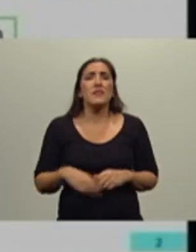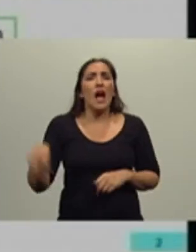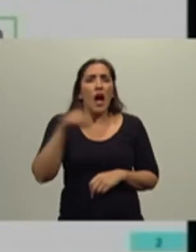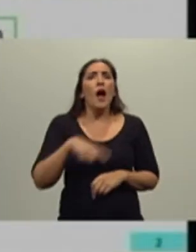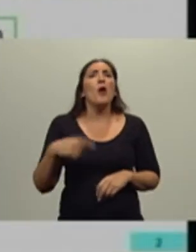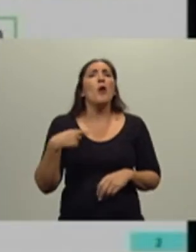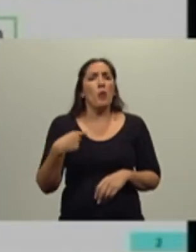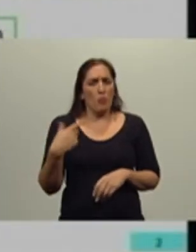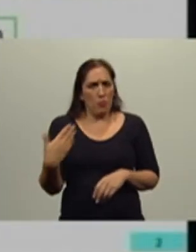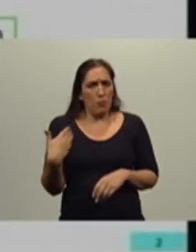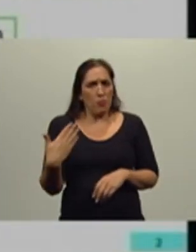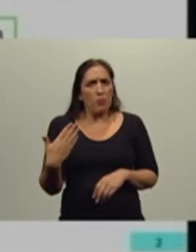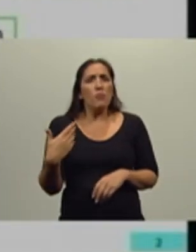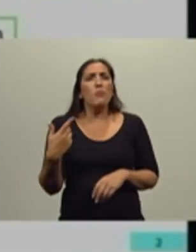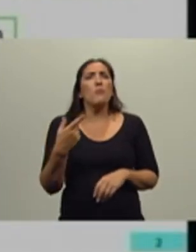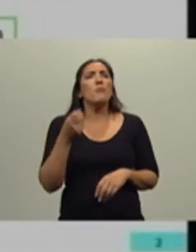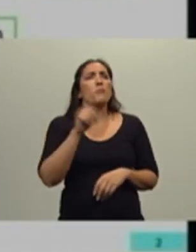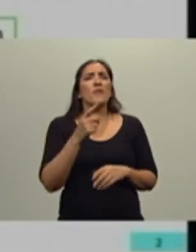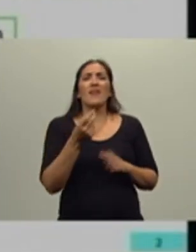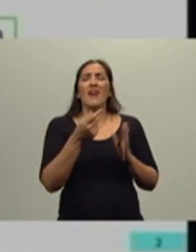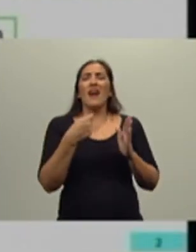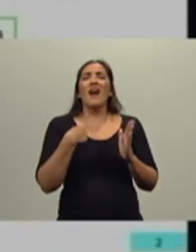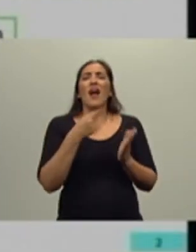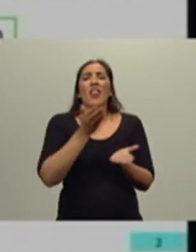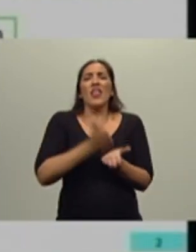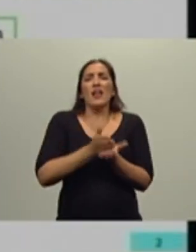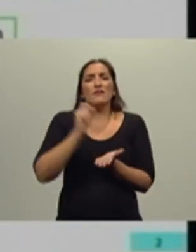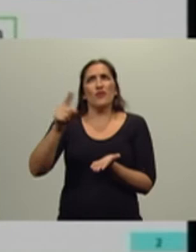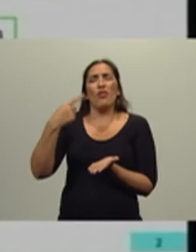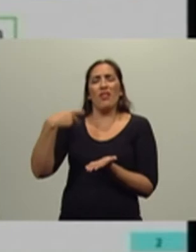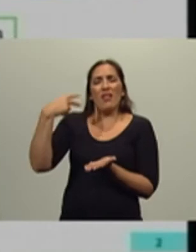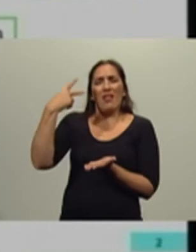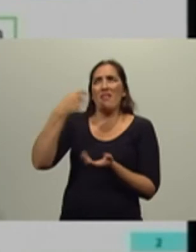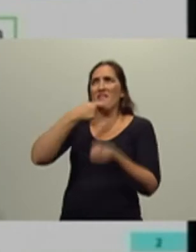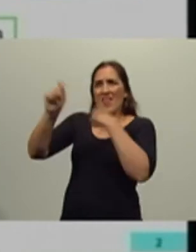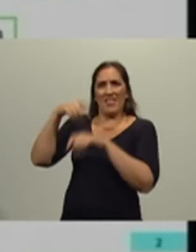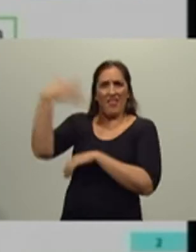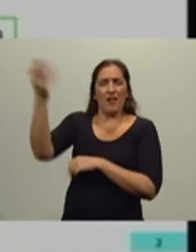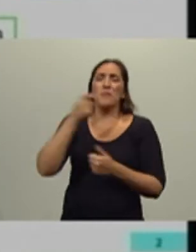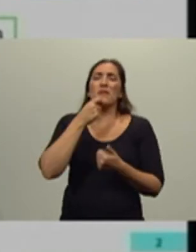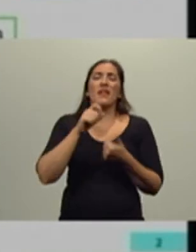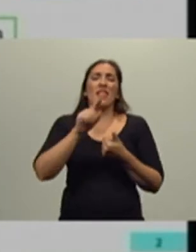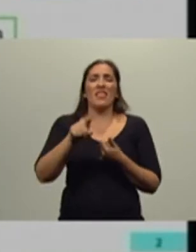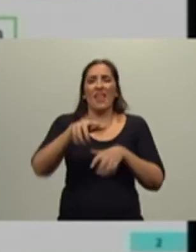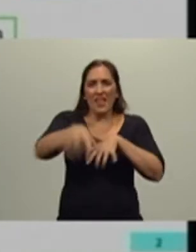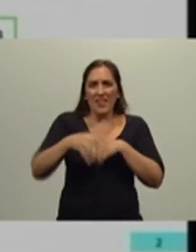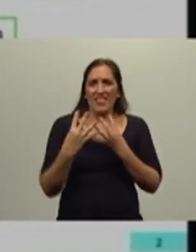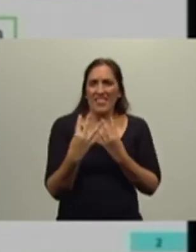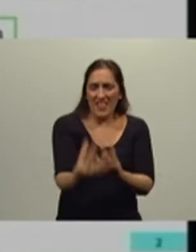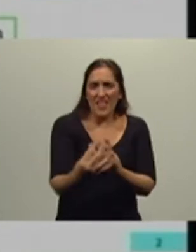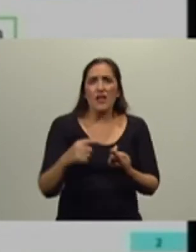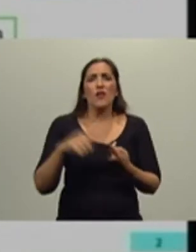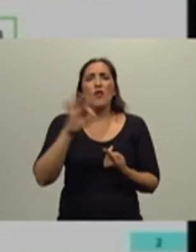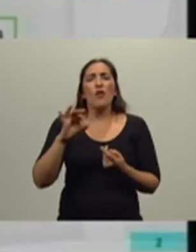desenganchar el tema de retenciones o de derechos de exportación en materia de trigo o en materia de maíz, por